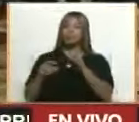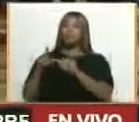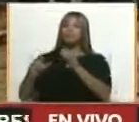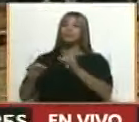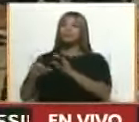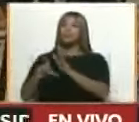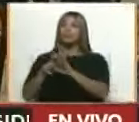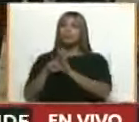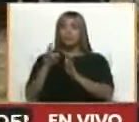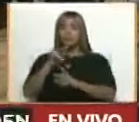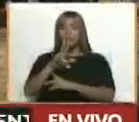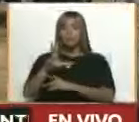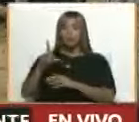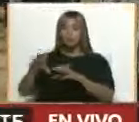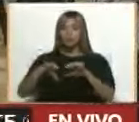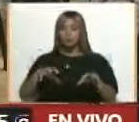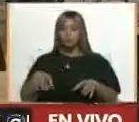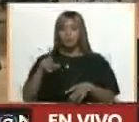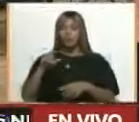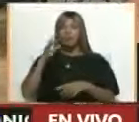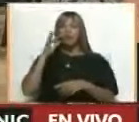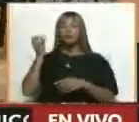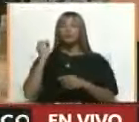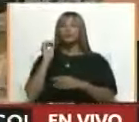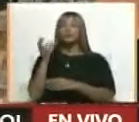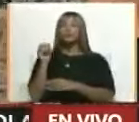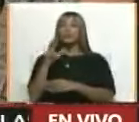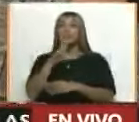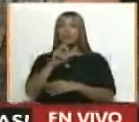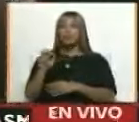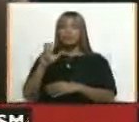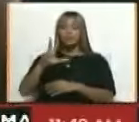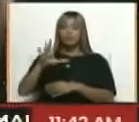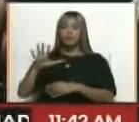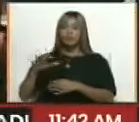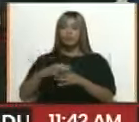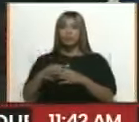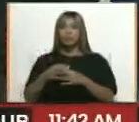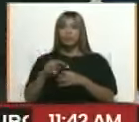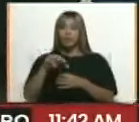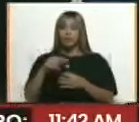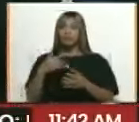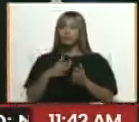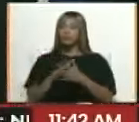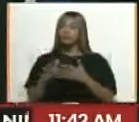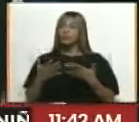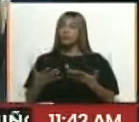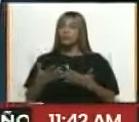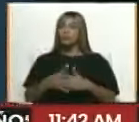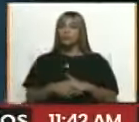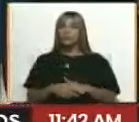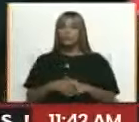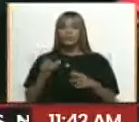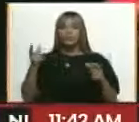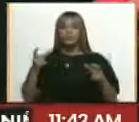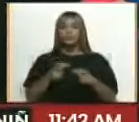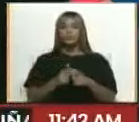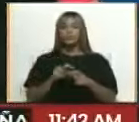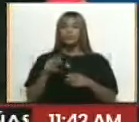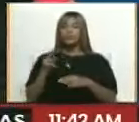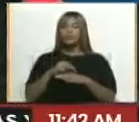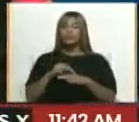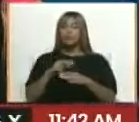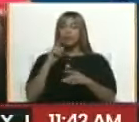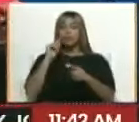estados del país, además de concejales, de los 335 municipios, esto a propósito, de la conferencia nacional, por el